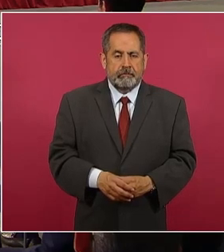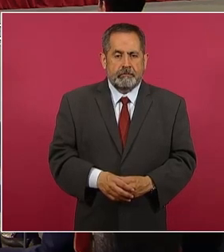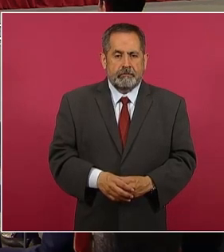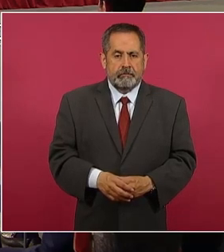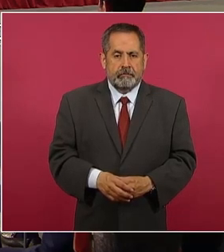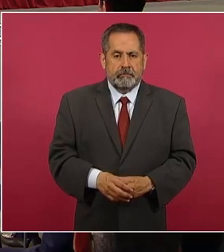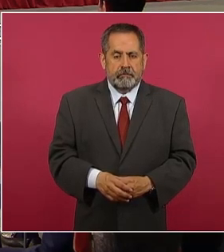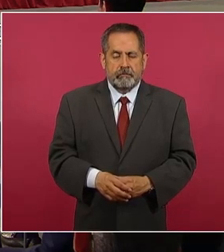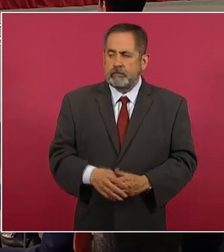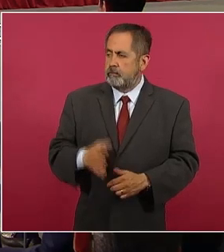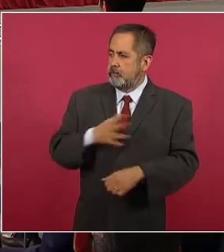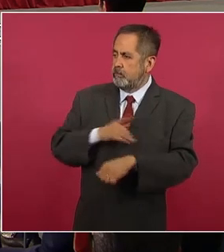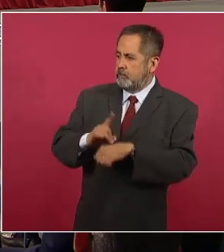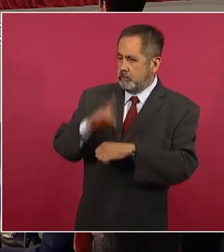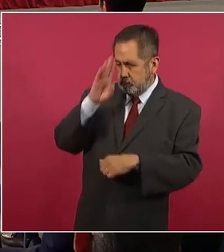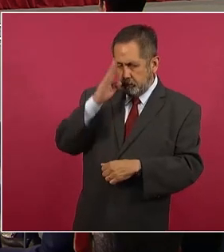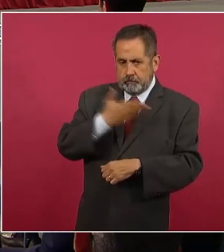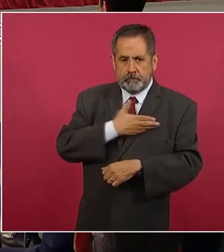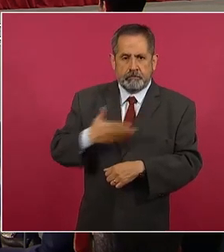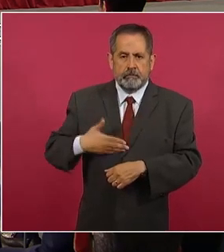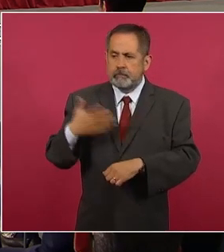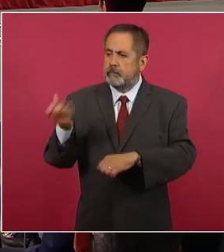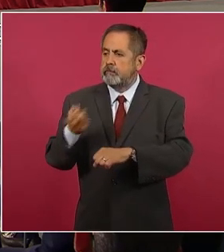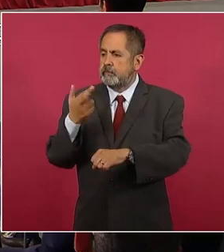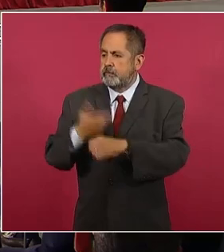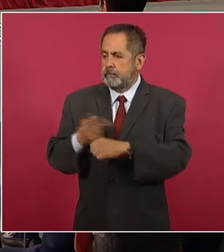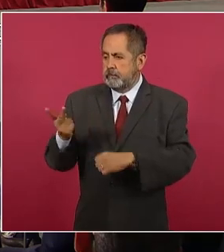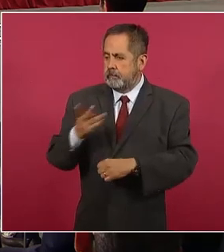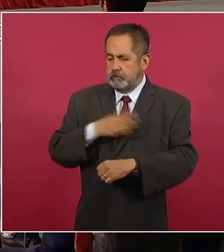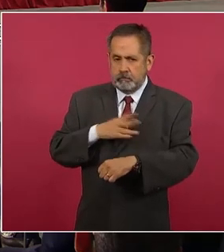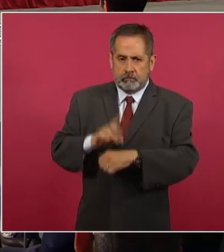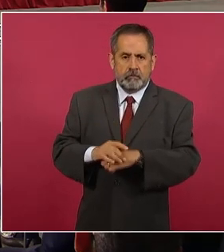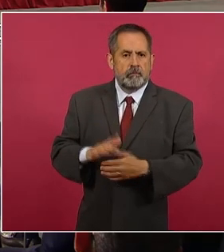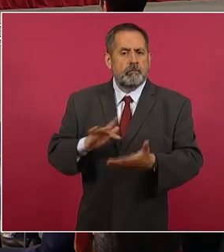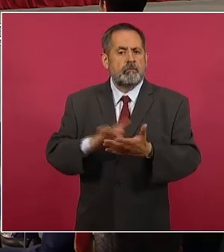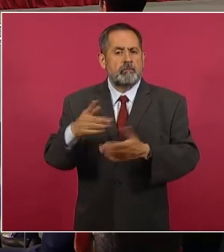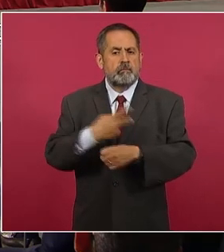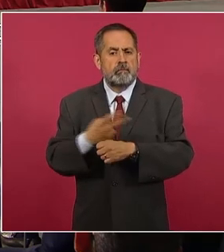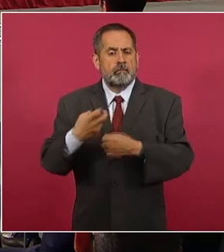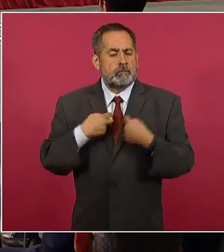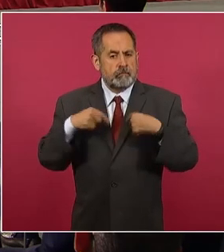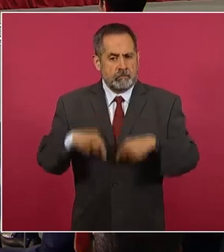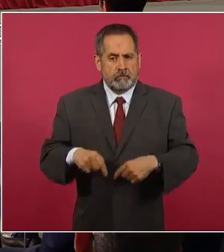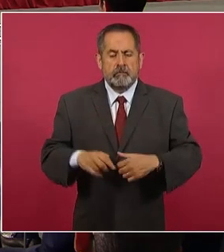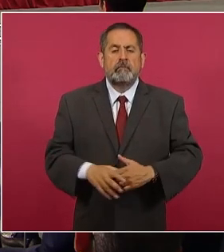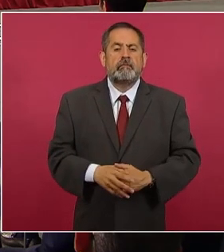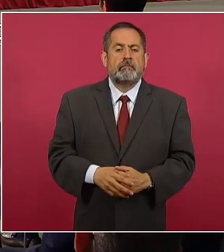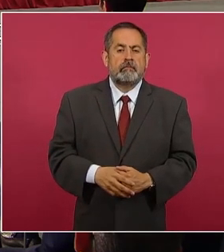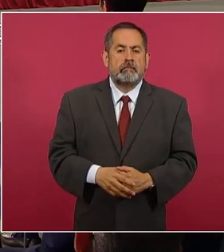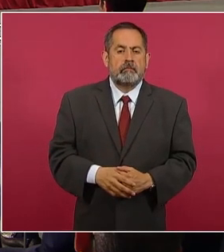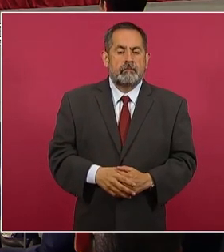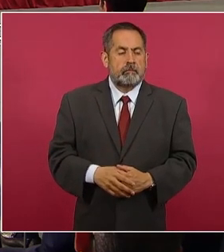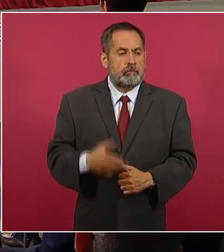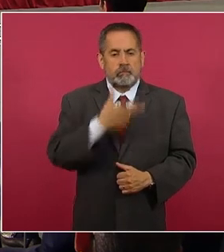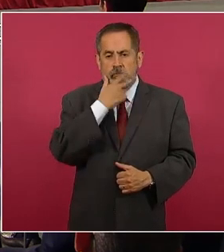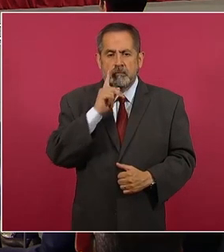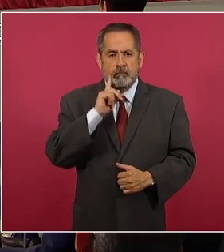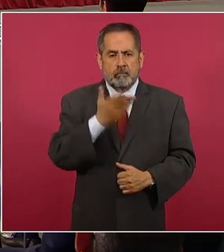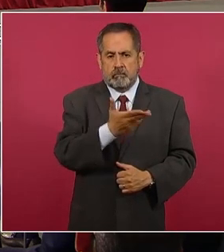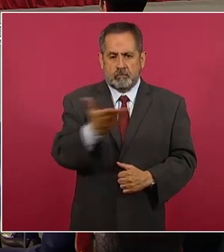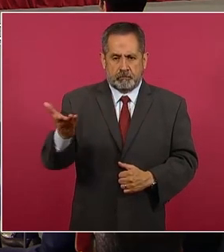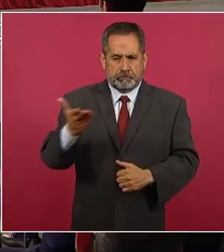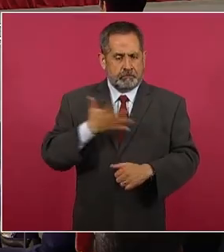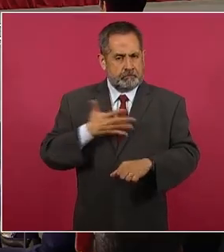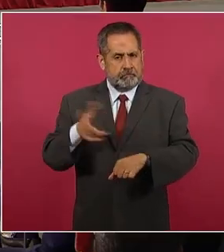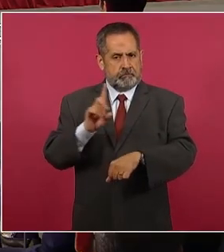Buen día, señor presidente y secretario de Hacienda y Crédito Público. Agradezco su invitación. Señoras y señores, buen